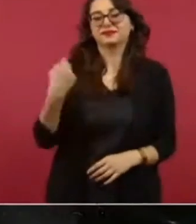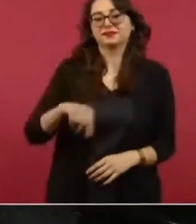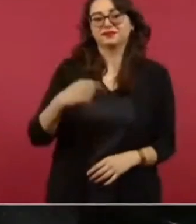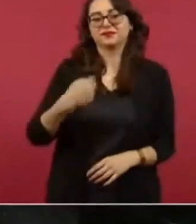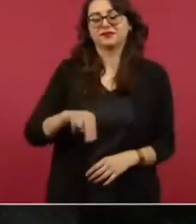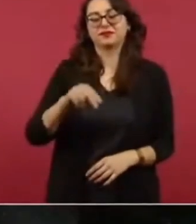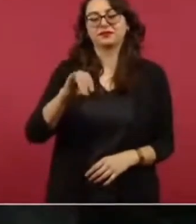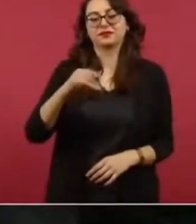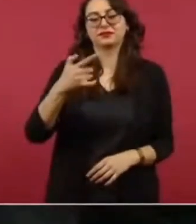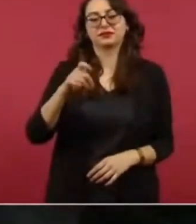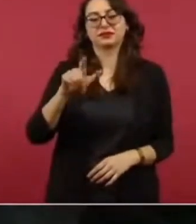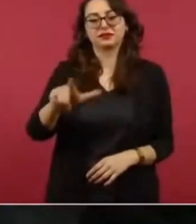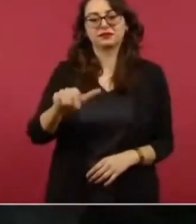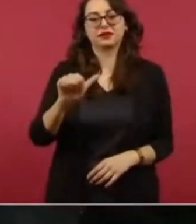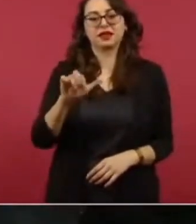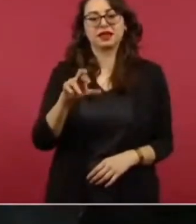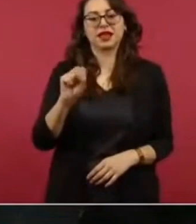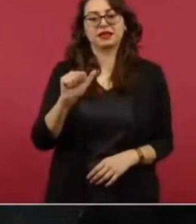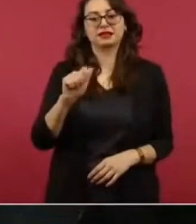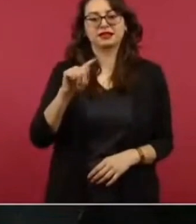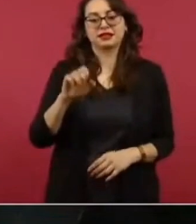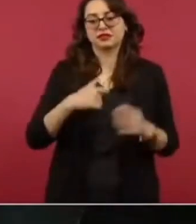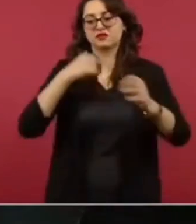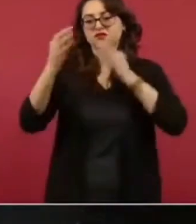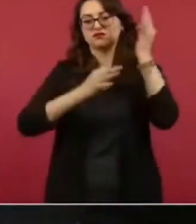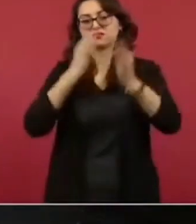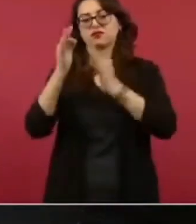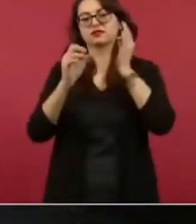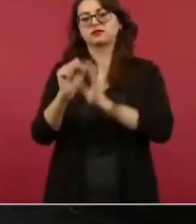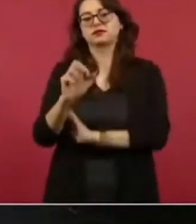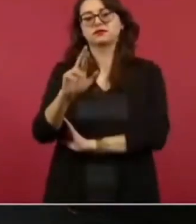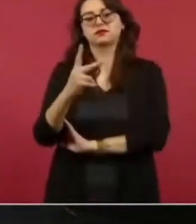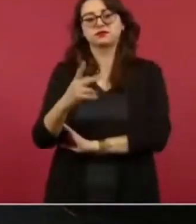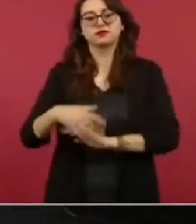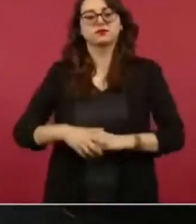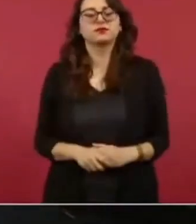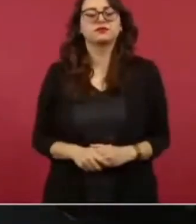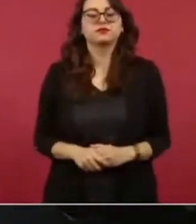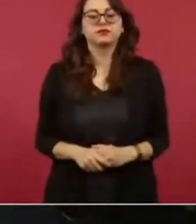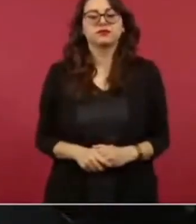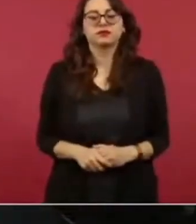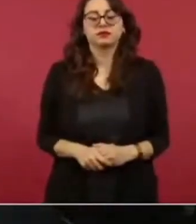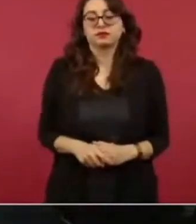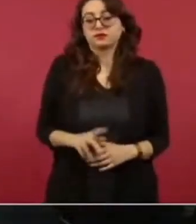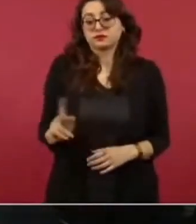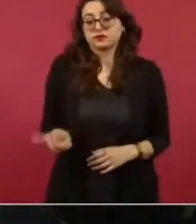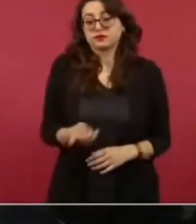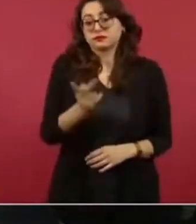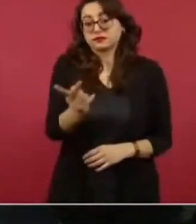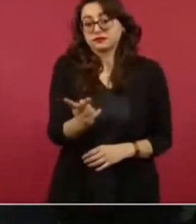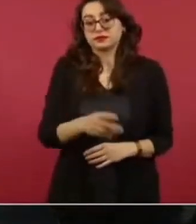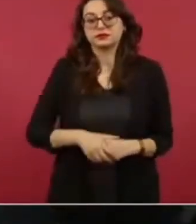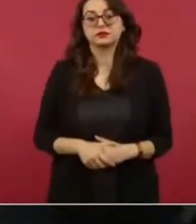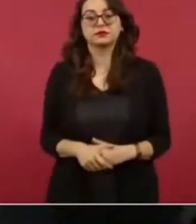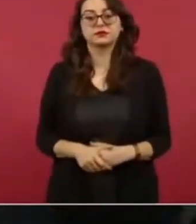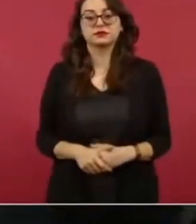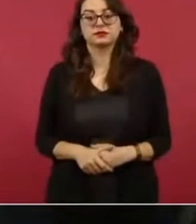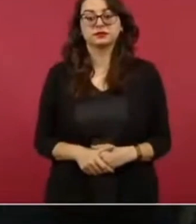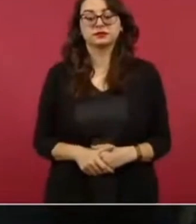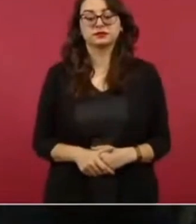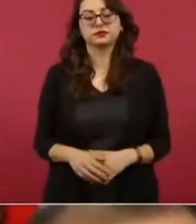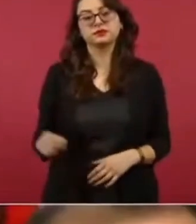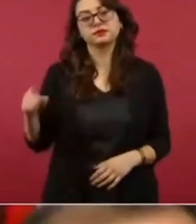Radiodifusión del Estado Mexicano, Canal 14. Preguntarle, secretario, ¿se filtraron imágenes de la estación